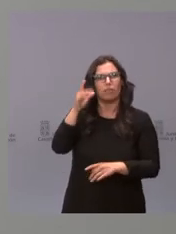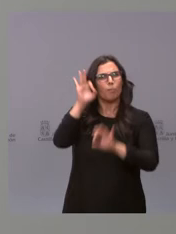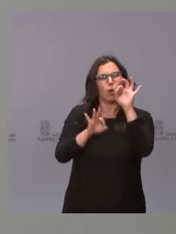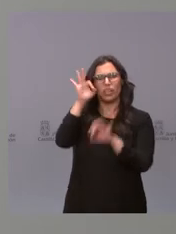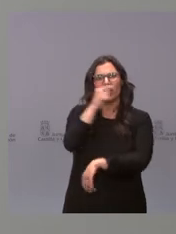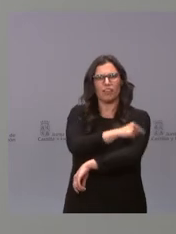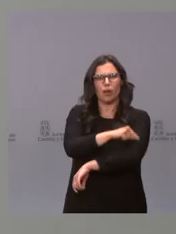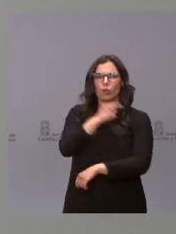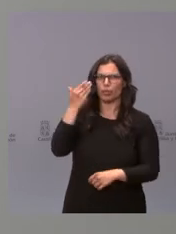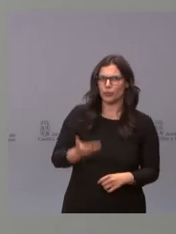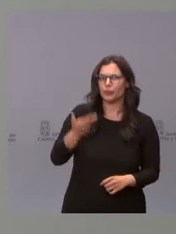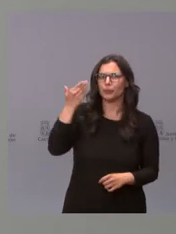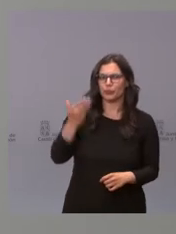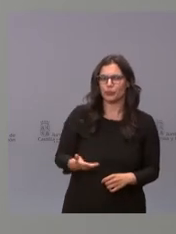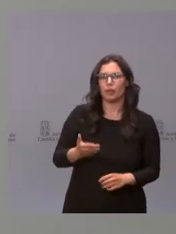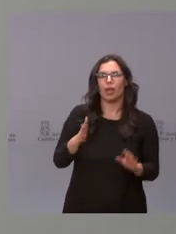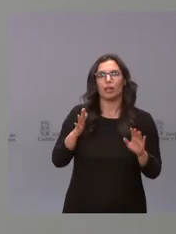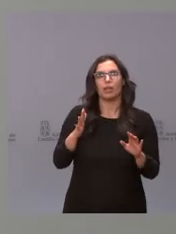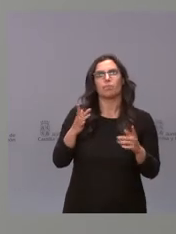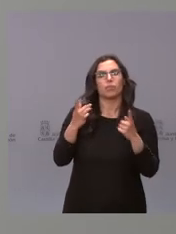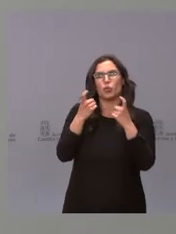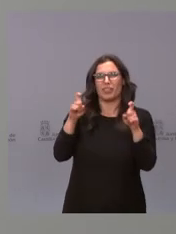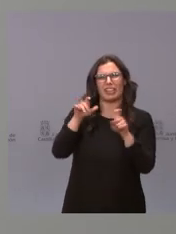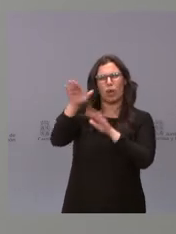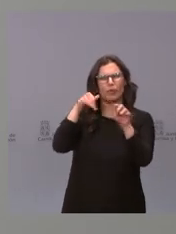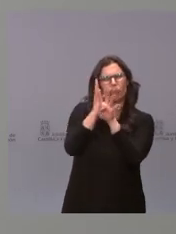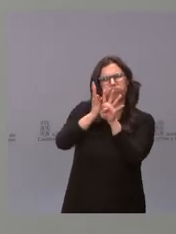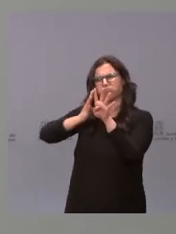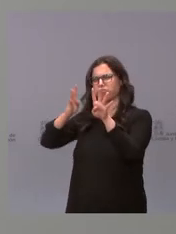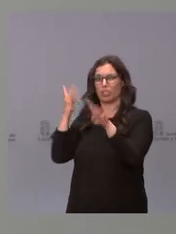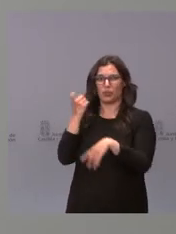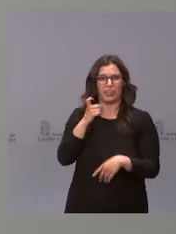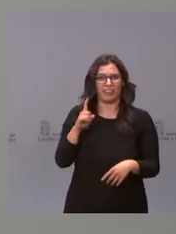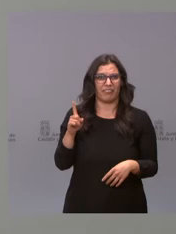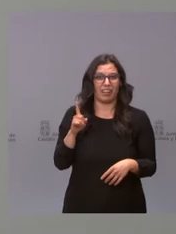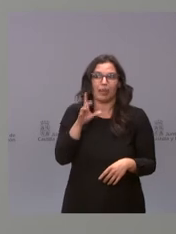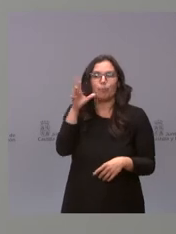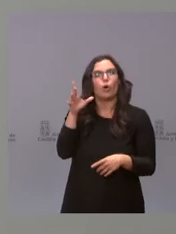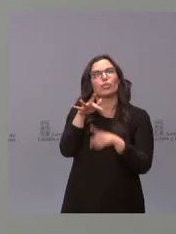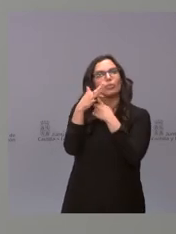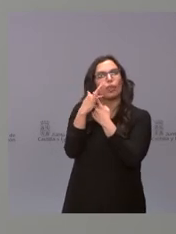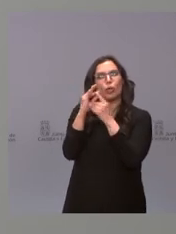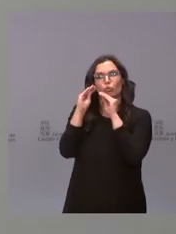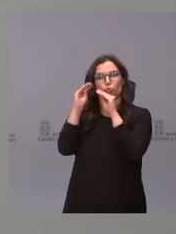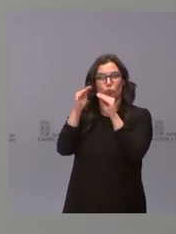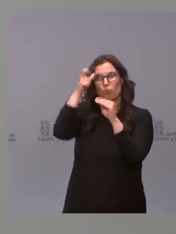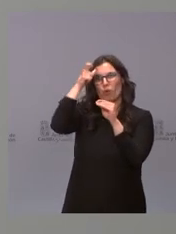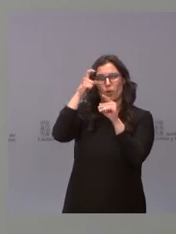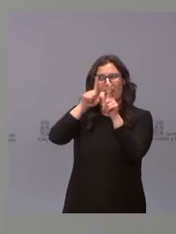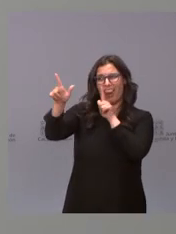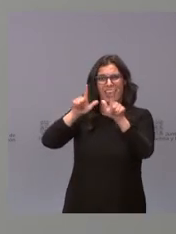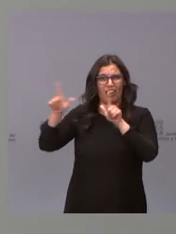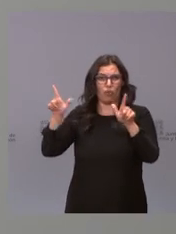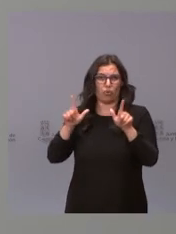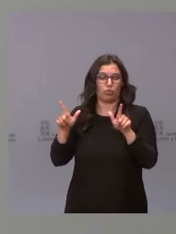vacunación muy importante y no precisan el hacer una vacunación masiva por las características de dispersión poblacional entonces